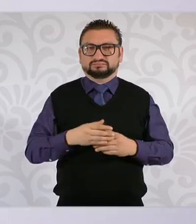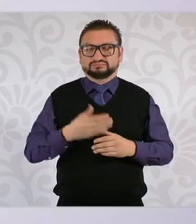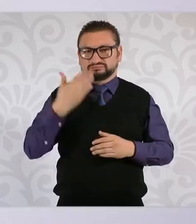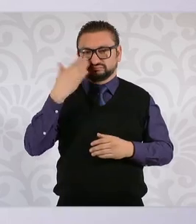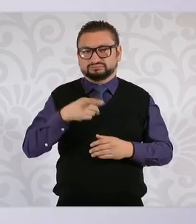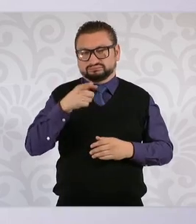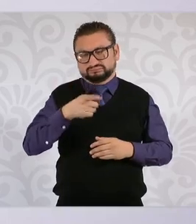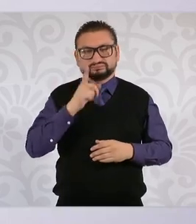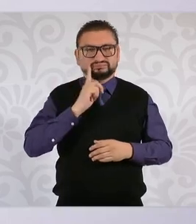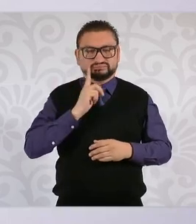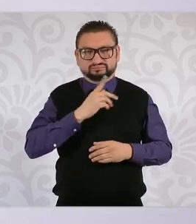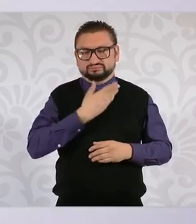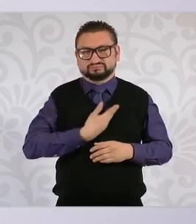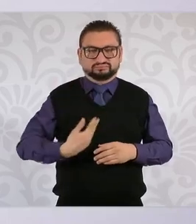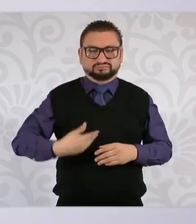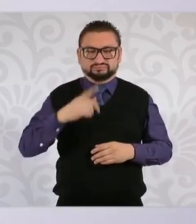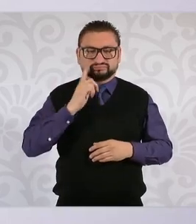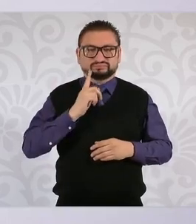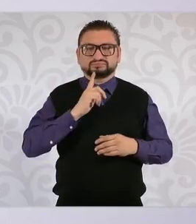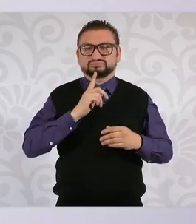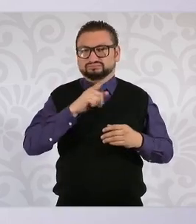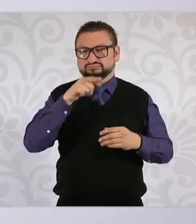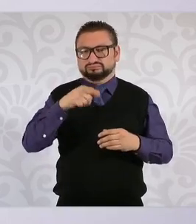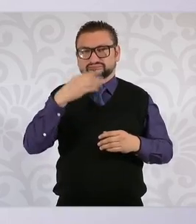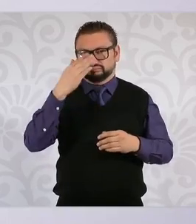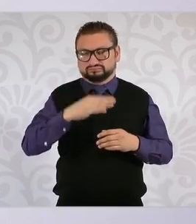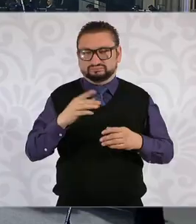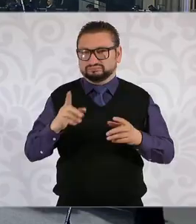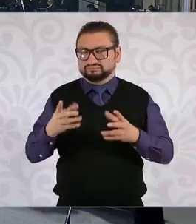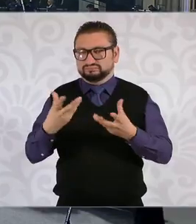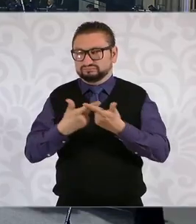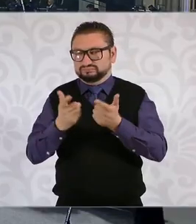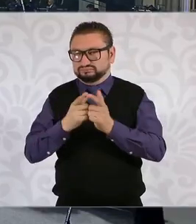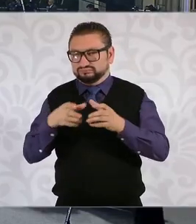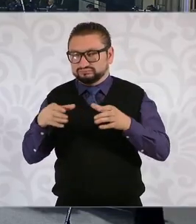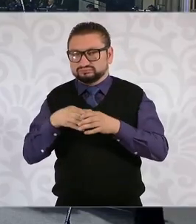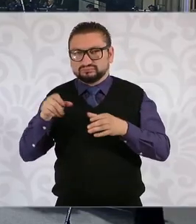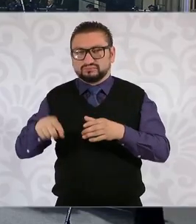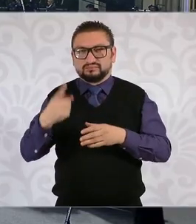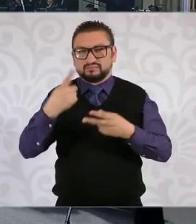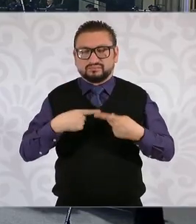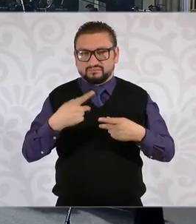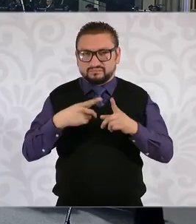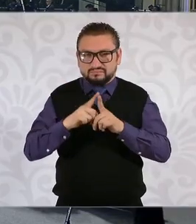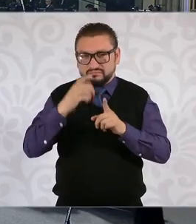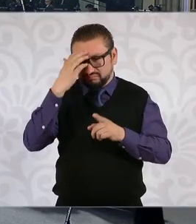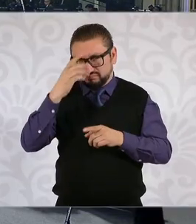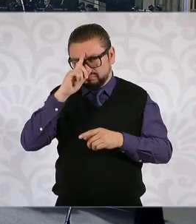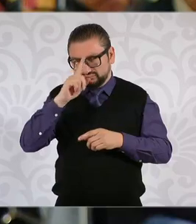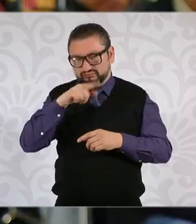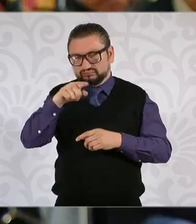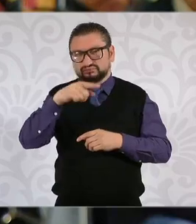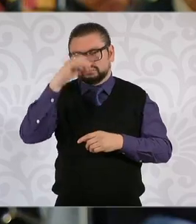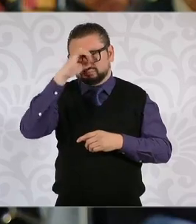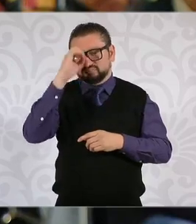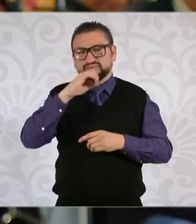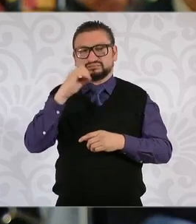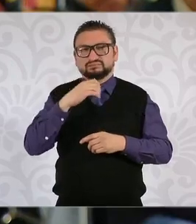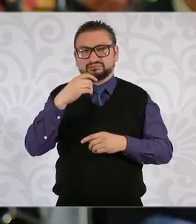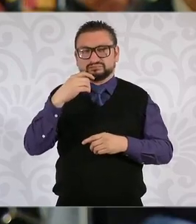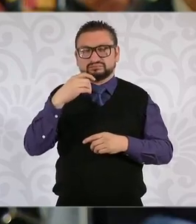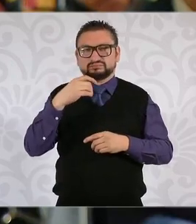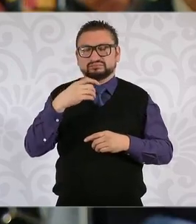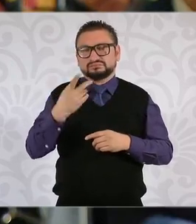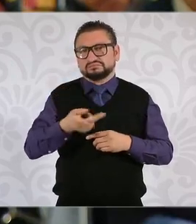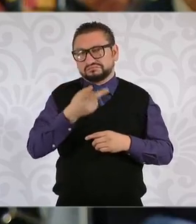México y como asesora de la persona del mismo movimiento, quisiera preguntarle cómo considera usted o cómo se toman estas